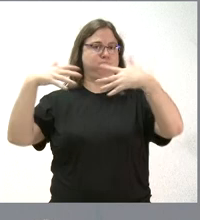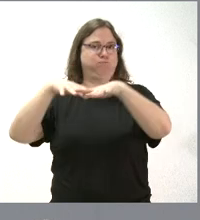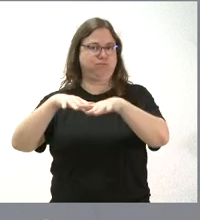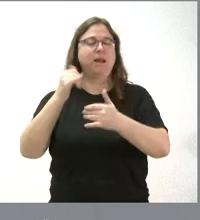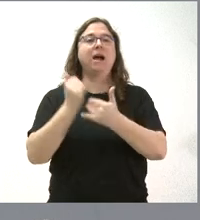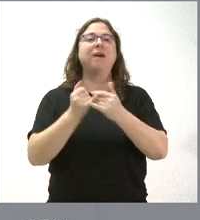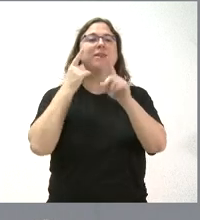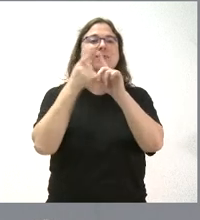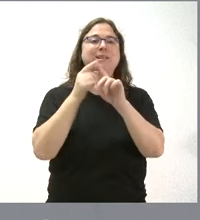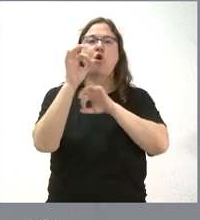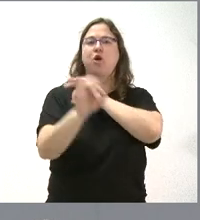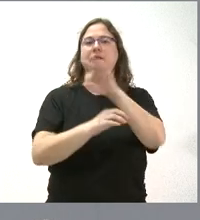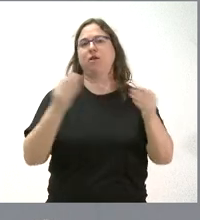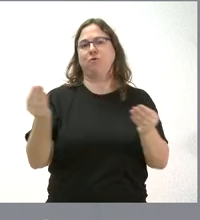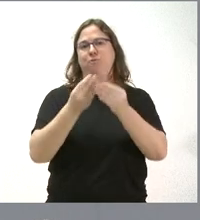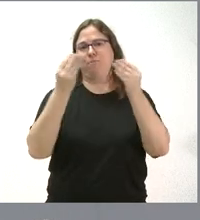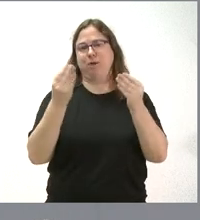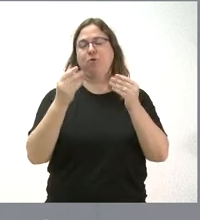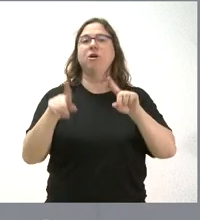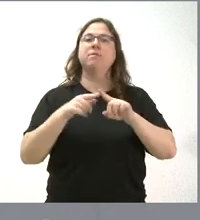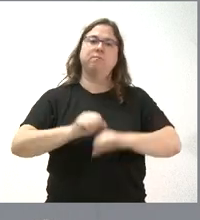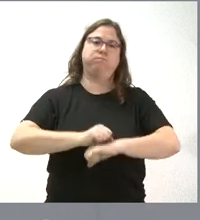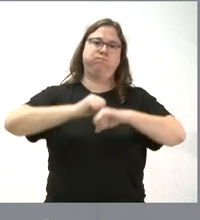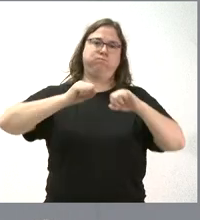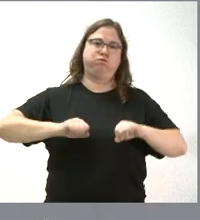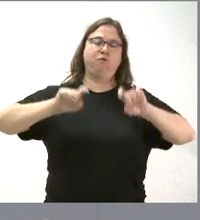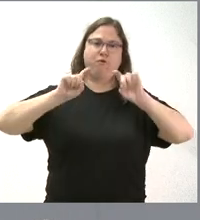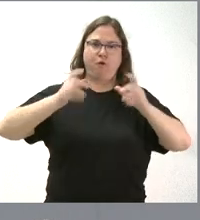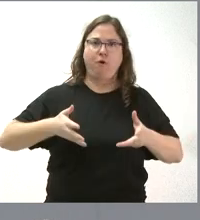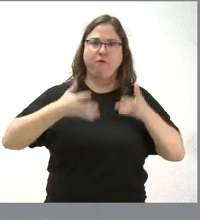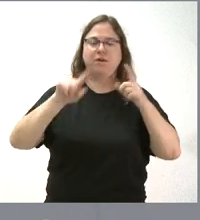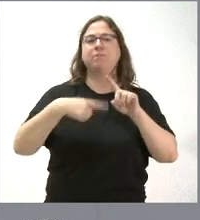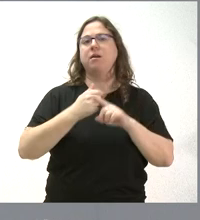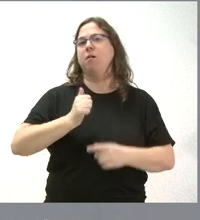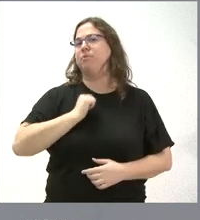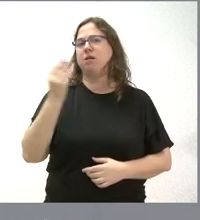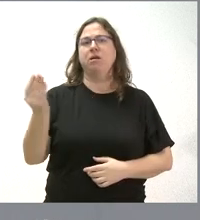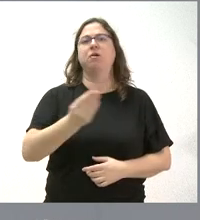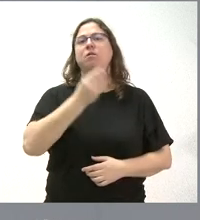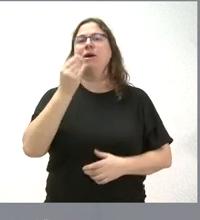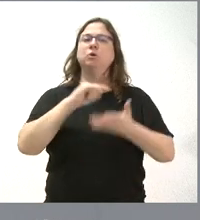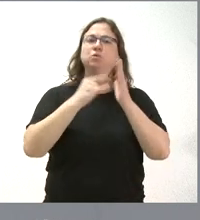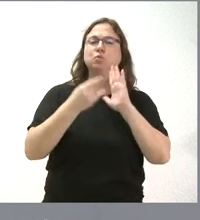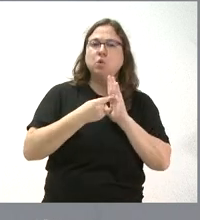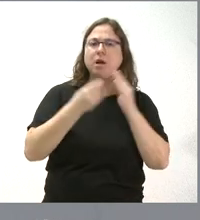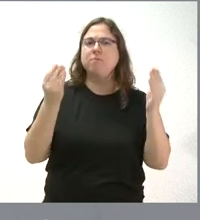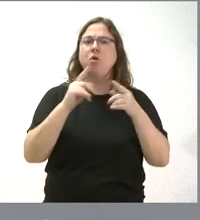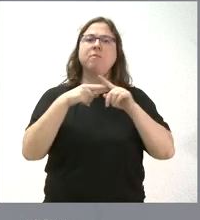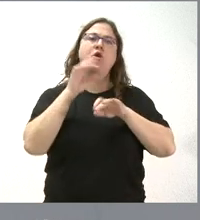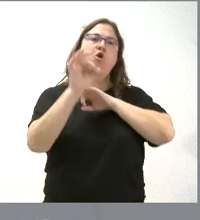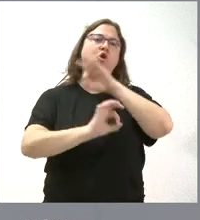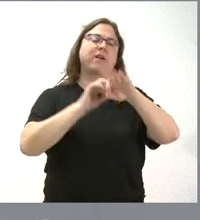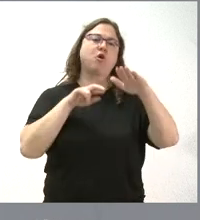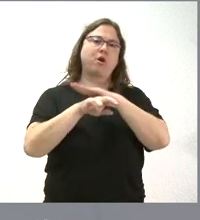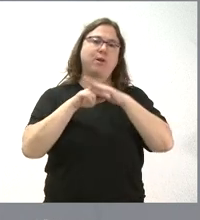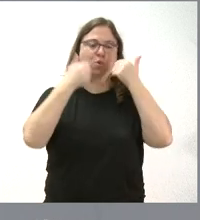conseguir una mejora de la ordenación académica, el fortalecimiento de la oferta formativa, la optimización de la utilización de infraestructuras y la organización de los